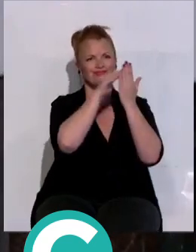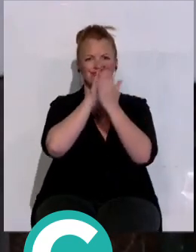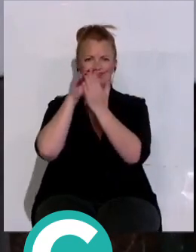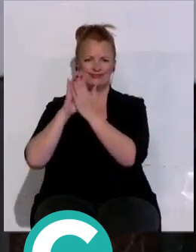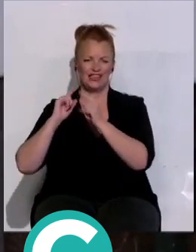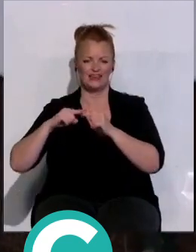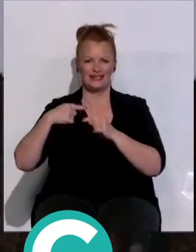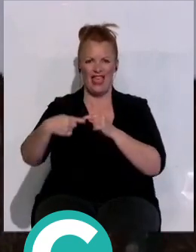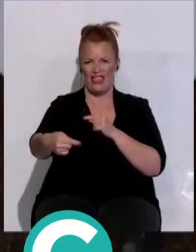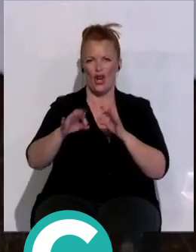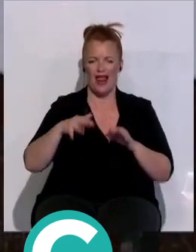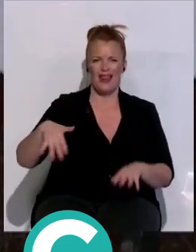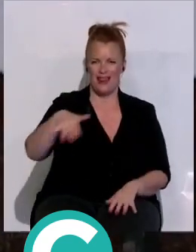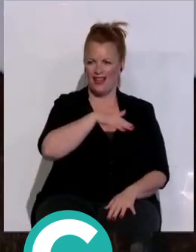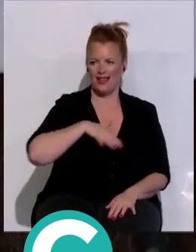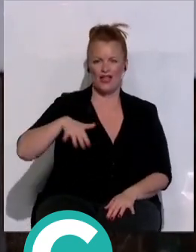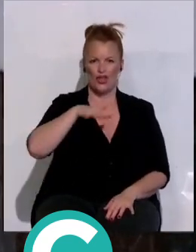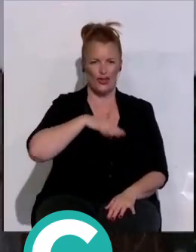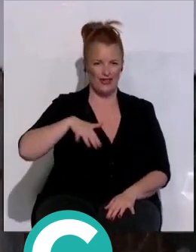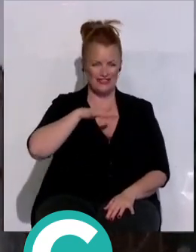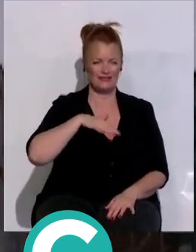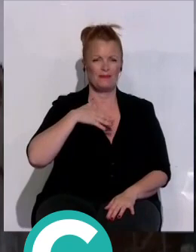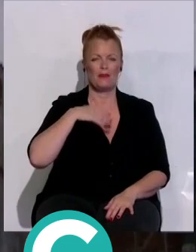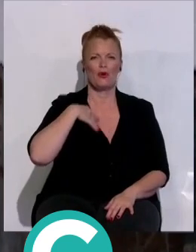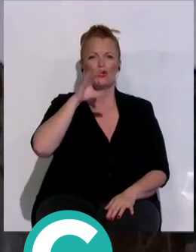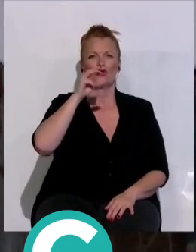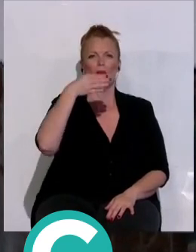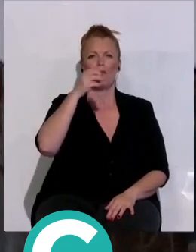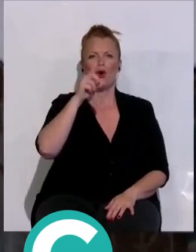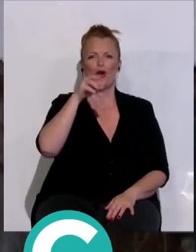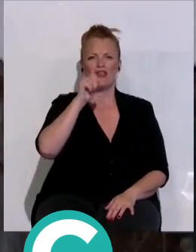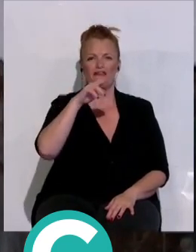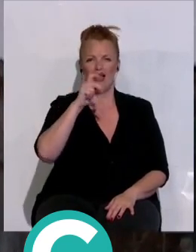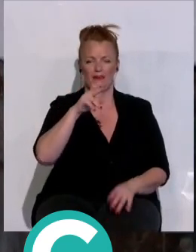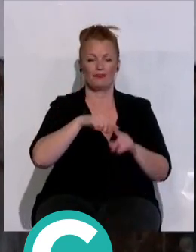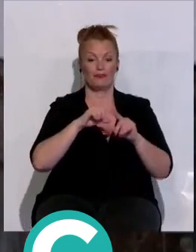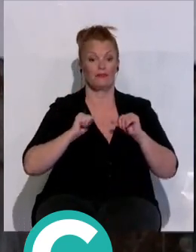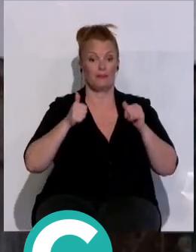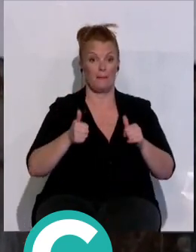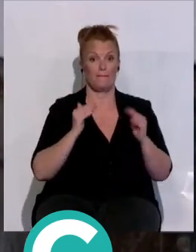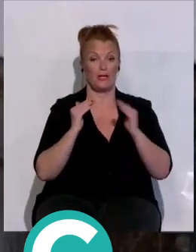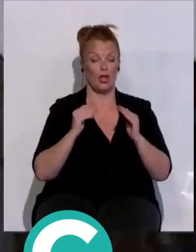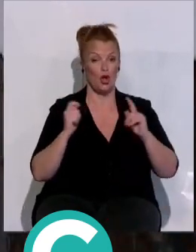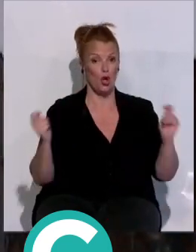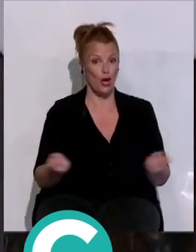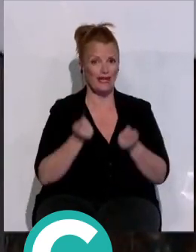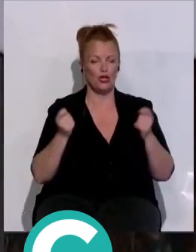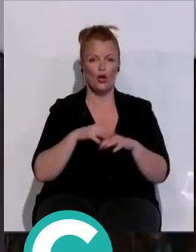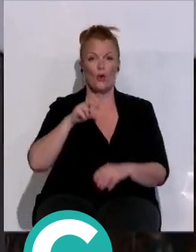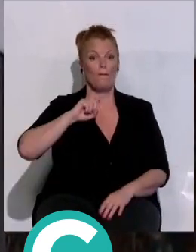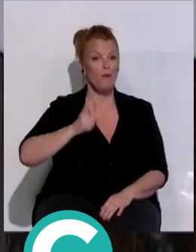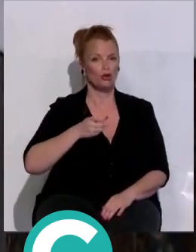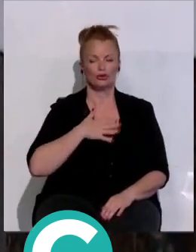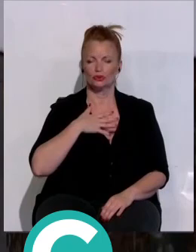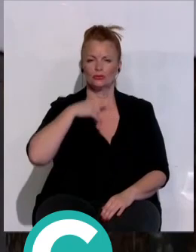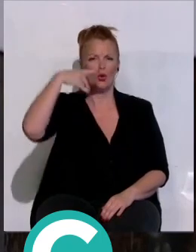glorieta Simón Bolívar, frente al olivillo. En su mensaje de arranque del periodo electoral, Martín insistió en que Vox es el único partido